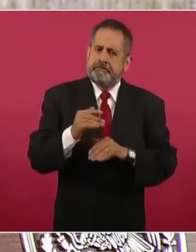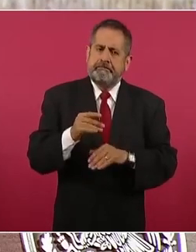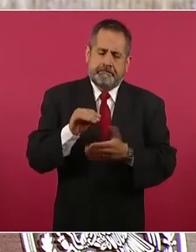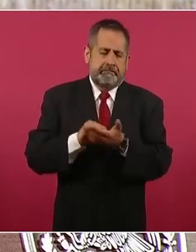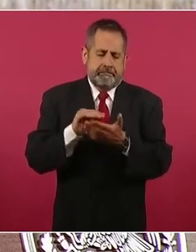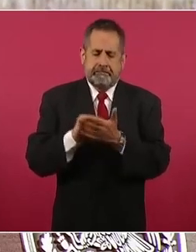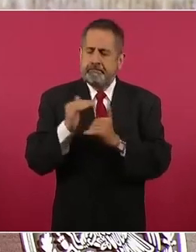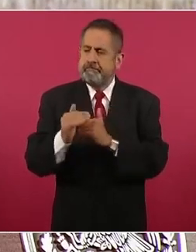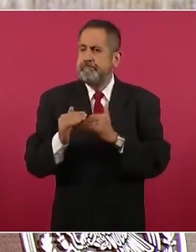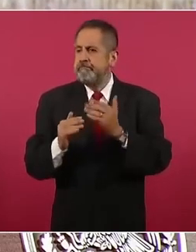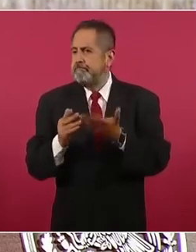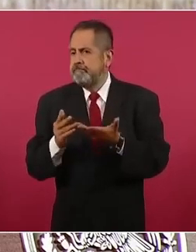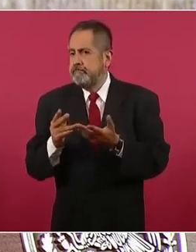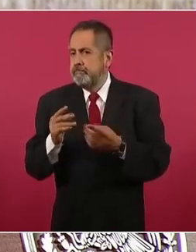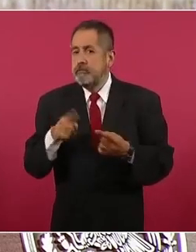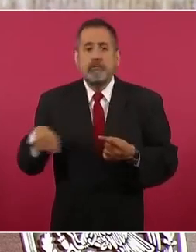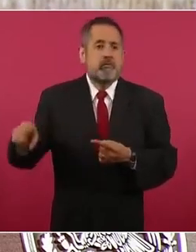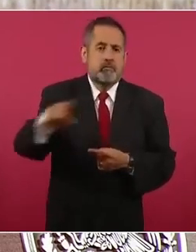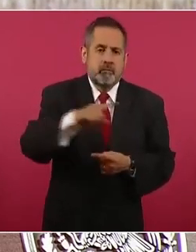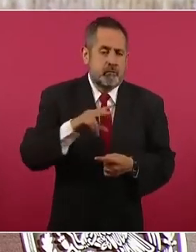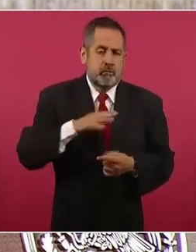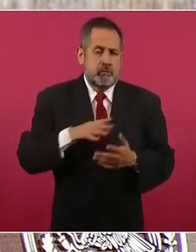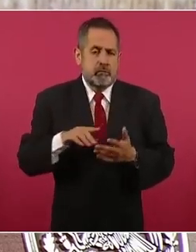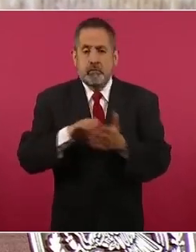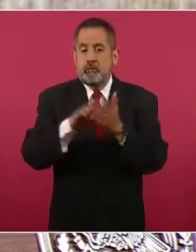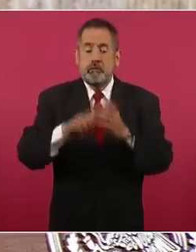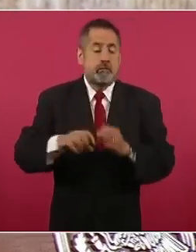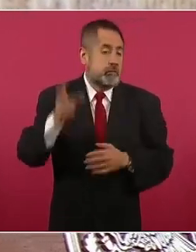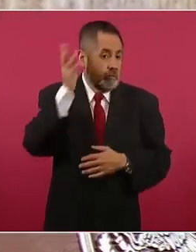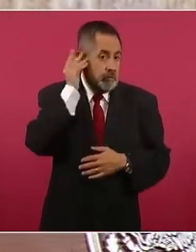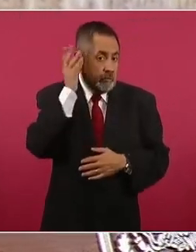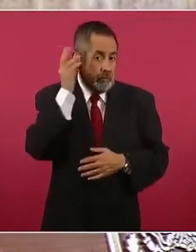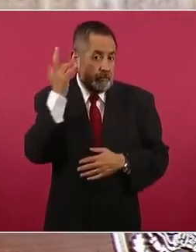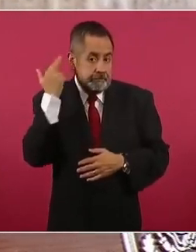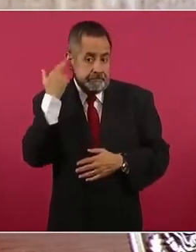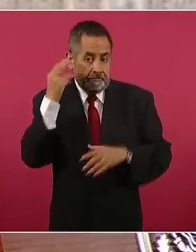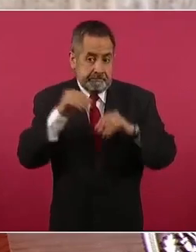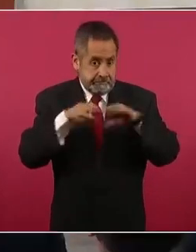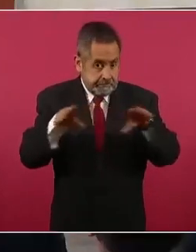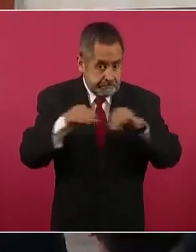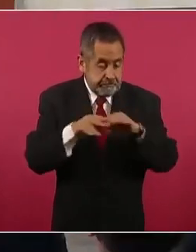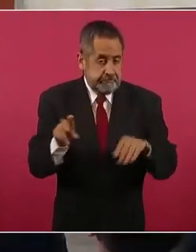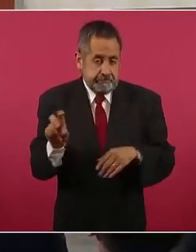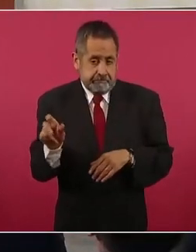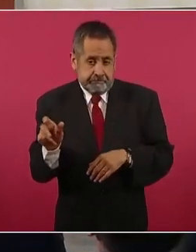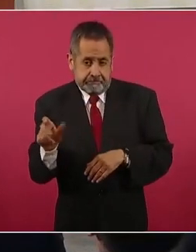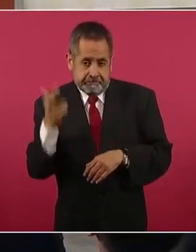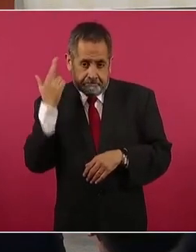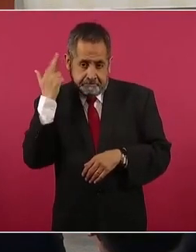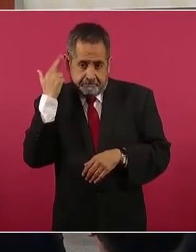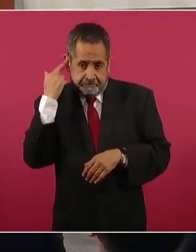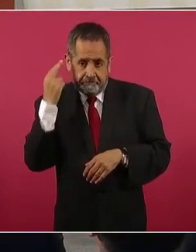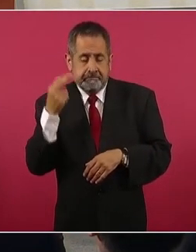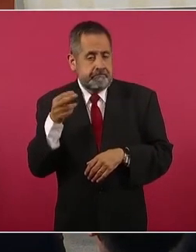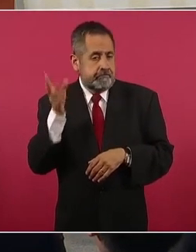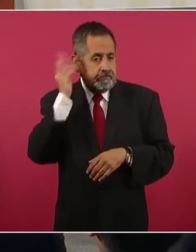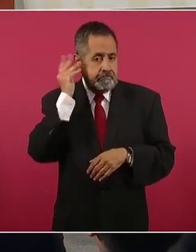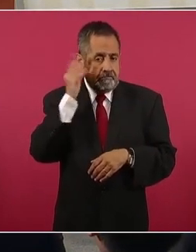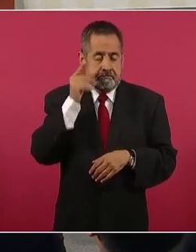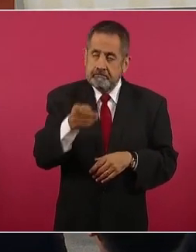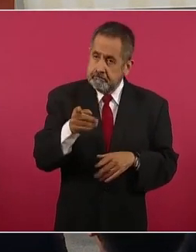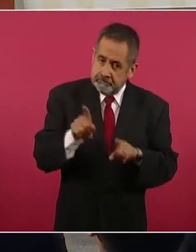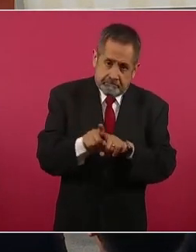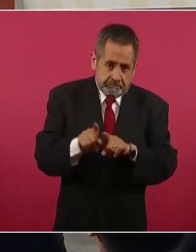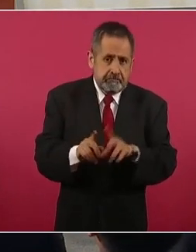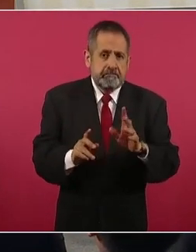Y las radios, las estaciones de radio, lo mismo,